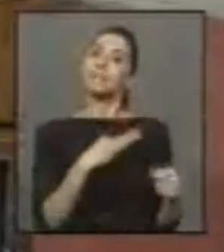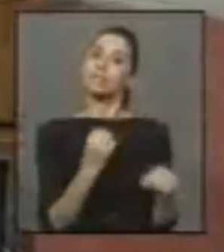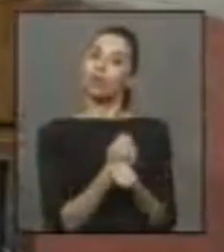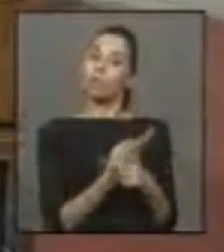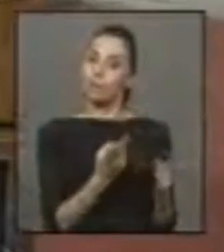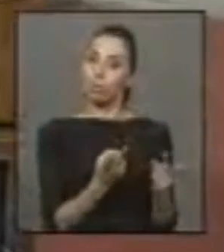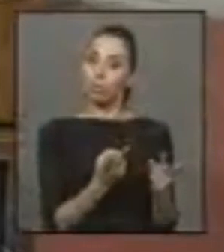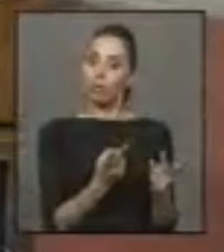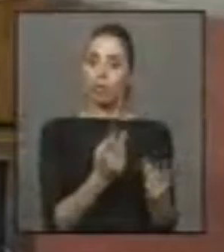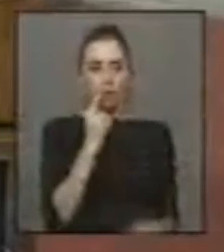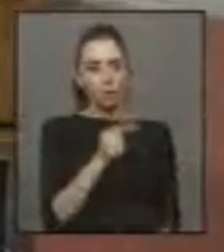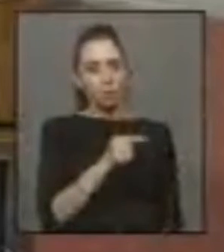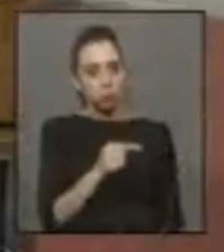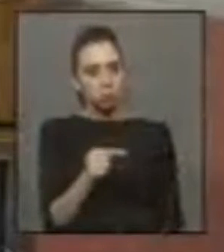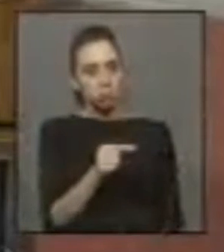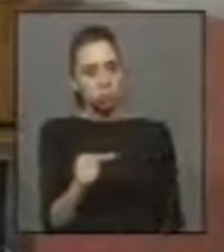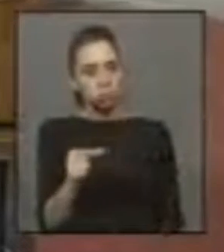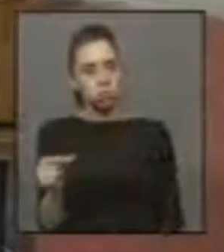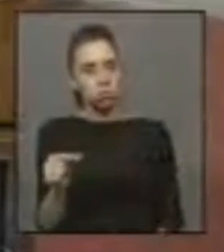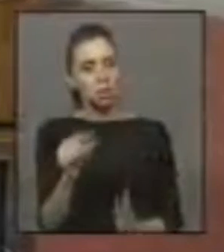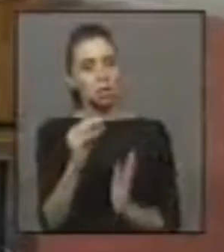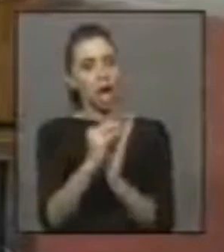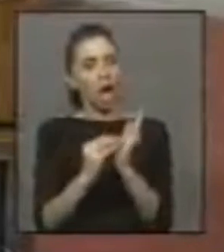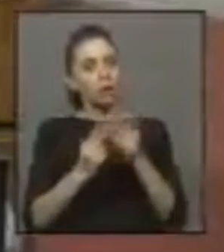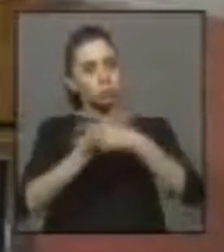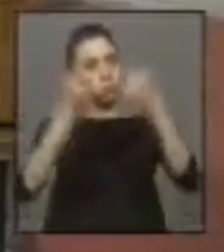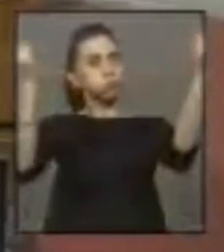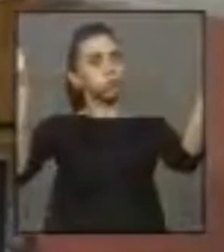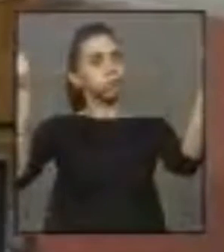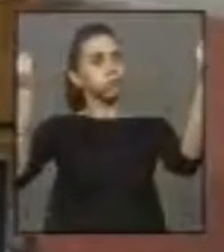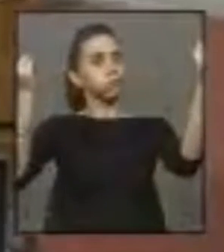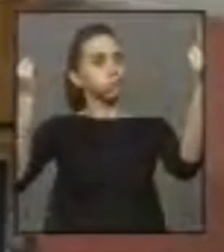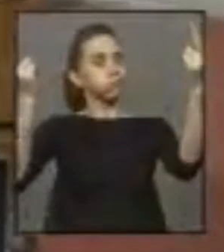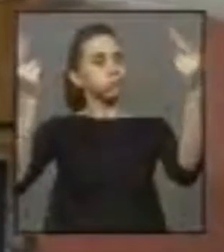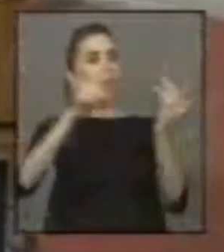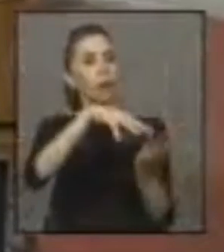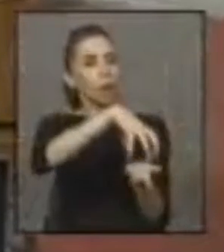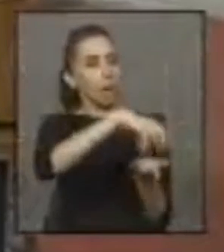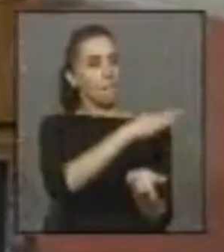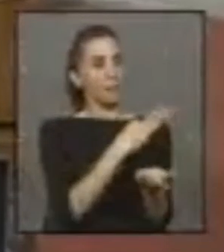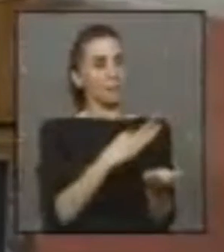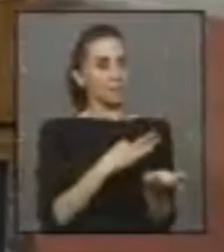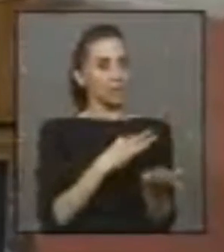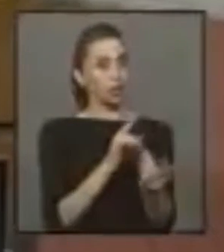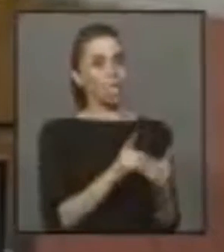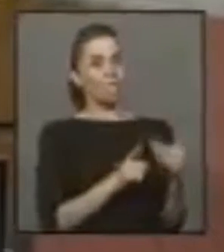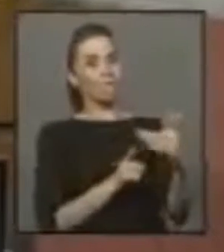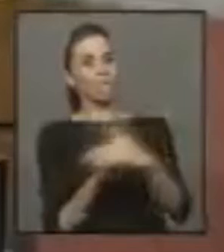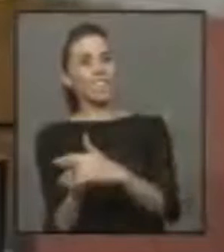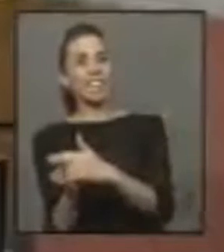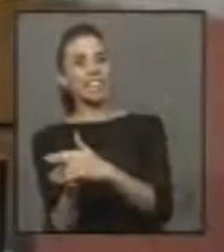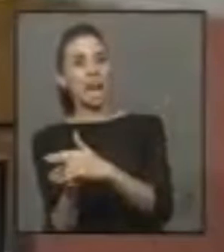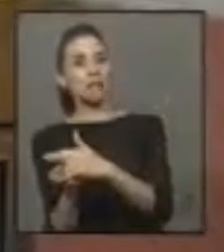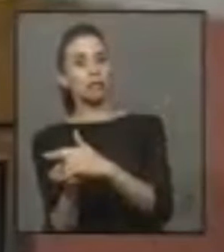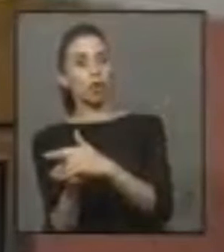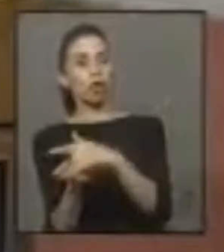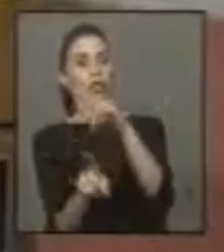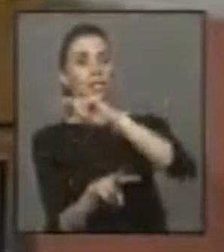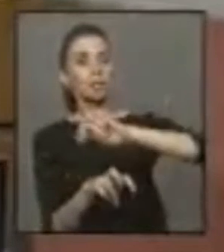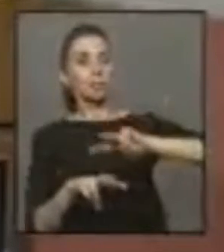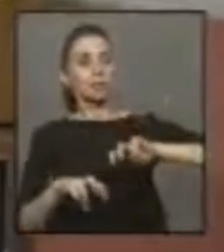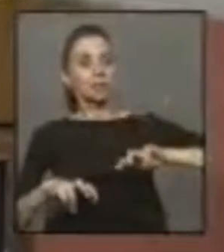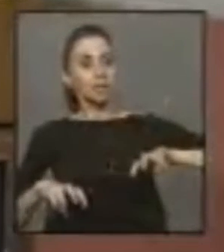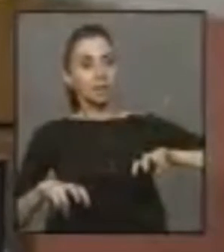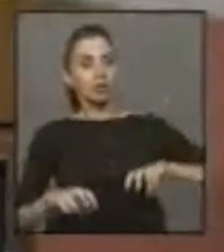ante la nueva seguidilla de antecedentes que han salido de la luz pública, no por resorte ministerial, sino que por filtración de la investigación